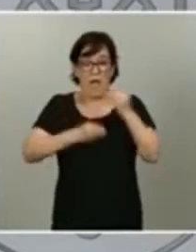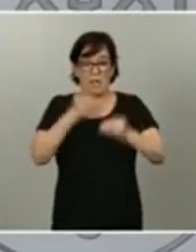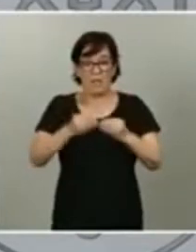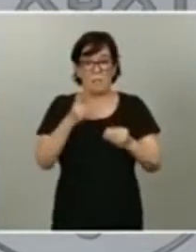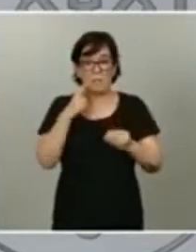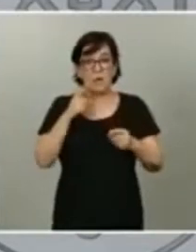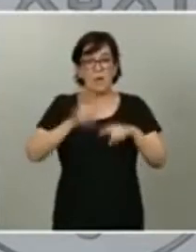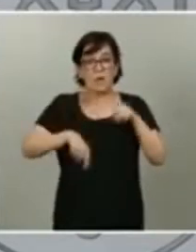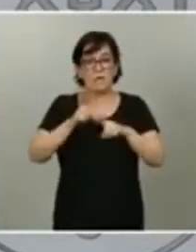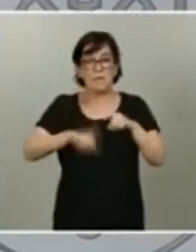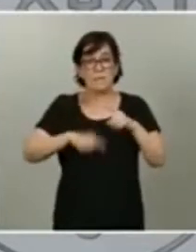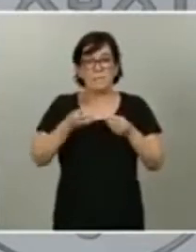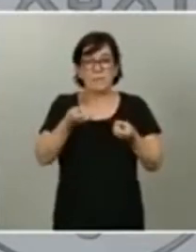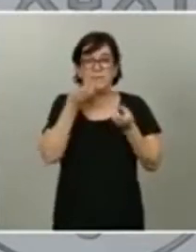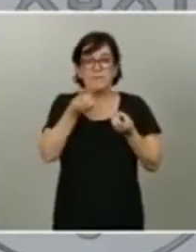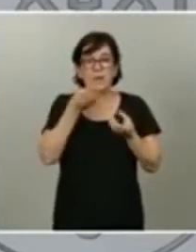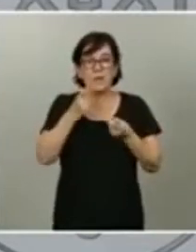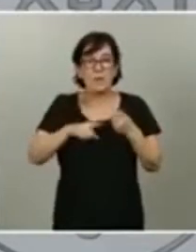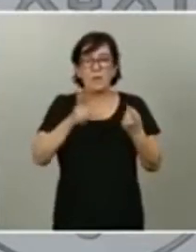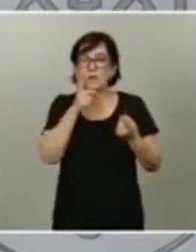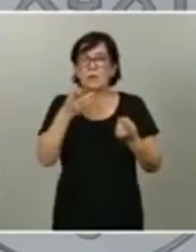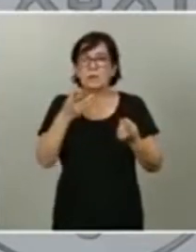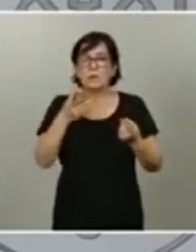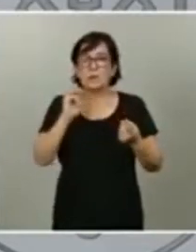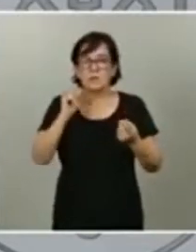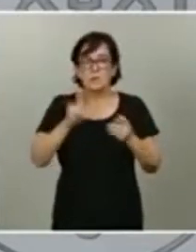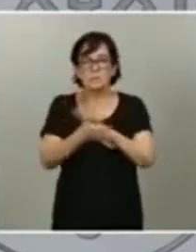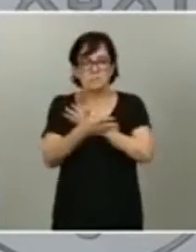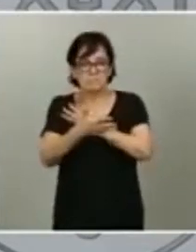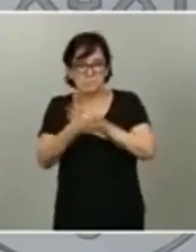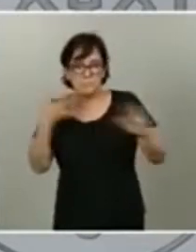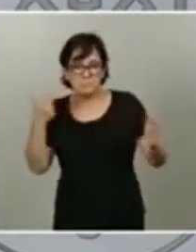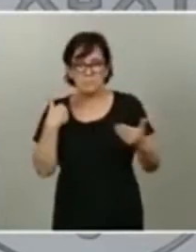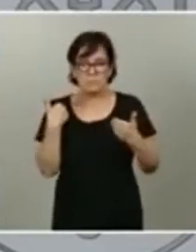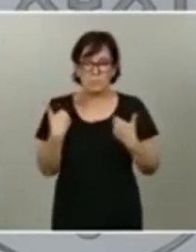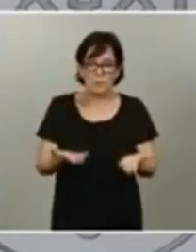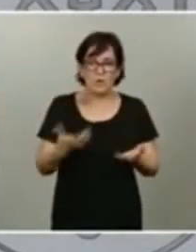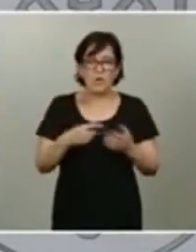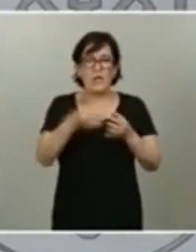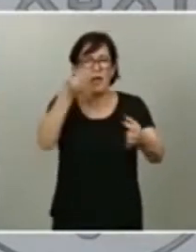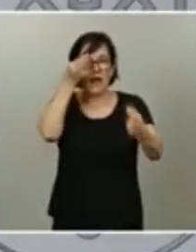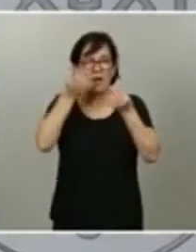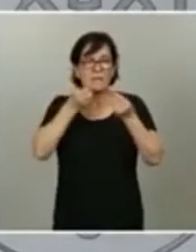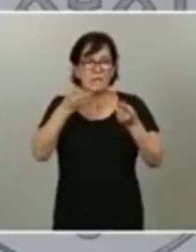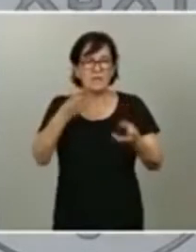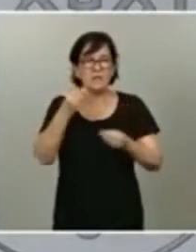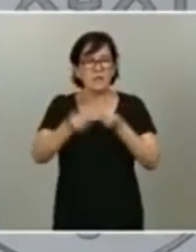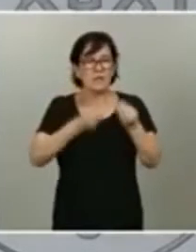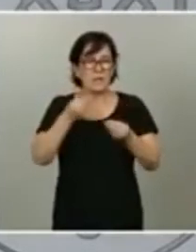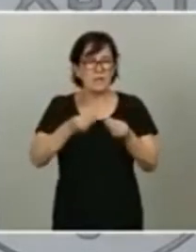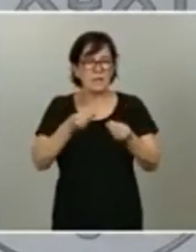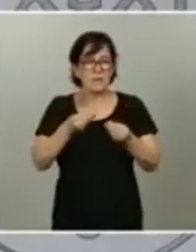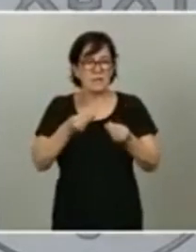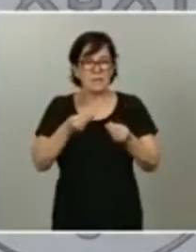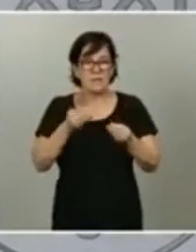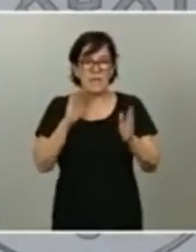disponible con celeridad con prontitud respecto a los datos que se manejaban en ese momento y que por tanto la